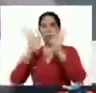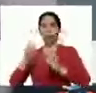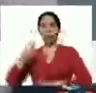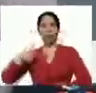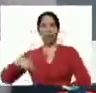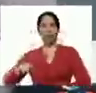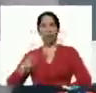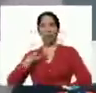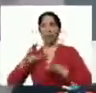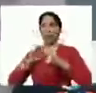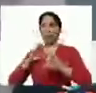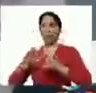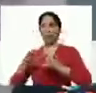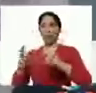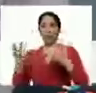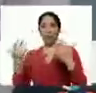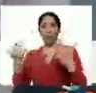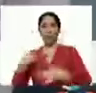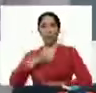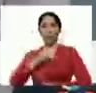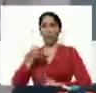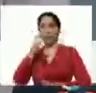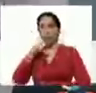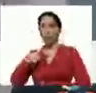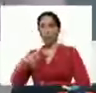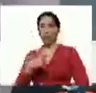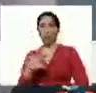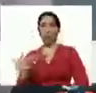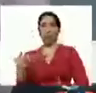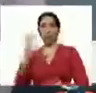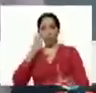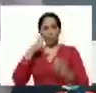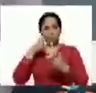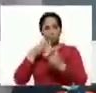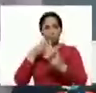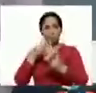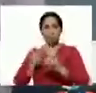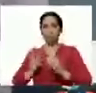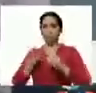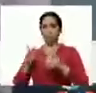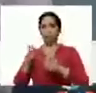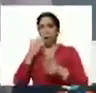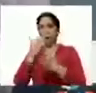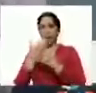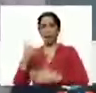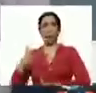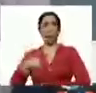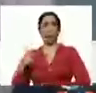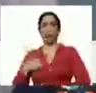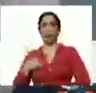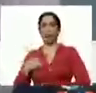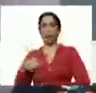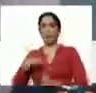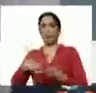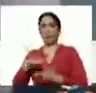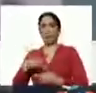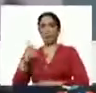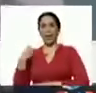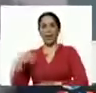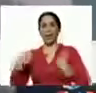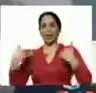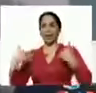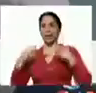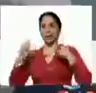directa de la mano de nuestro pueblo y poder nosotros intervenir oportunamente ante cualquier incidencia que tenga una afectación en el tema